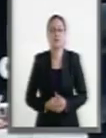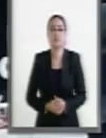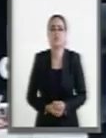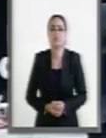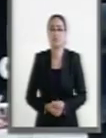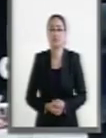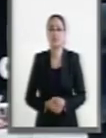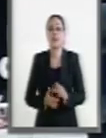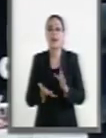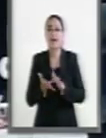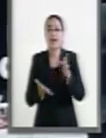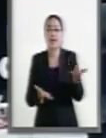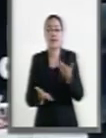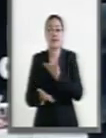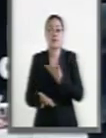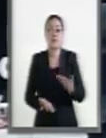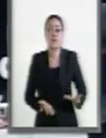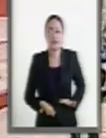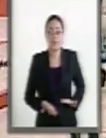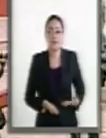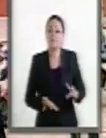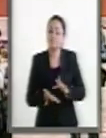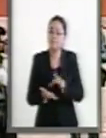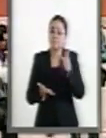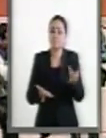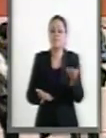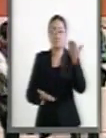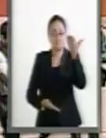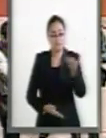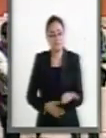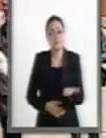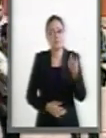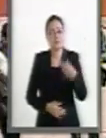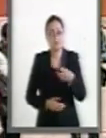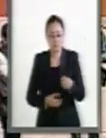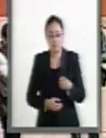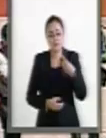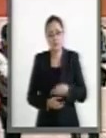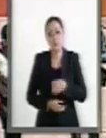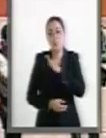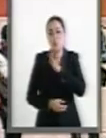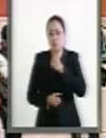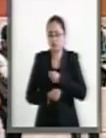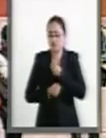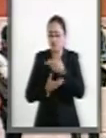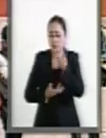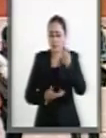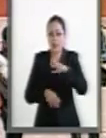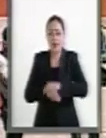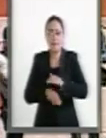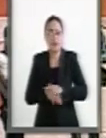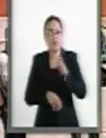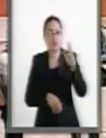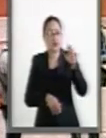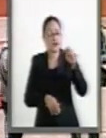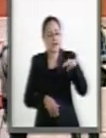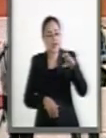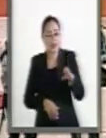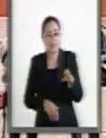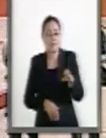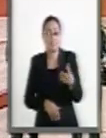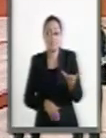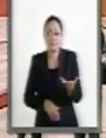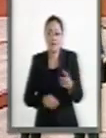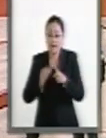Gracias, presidente. Pues agradecerle la oportunidad de manifestar aquí al amigo René que sin lugar a dudas la